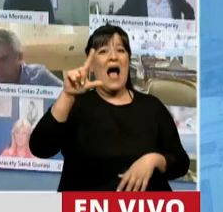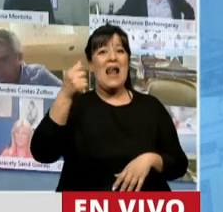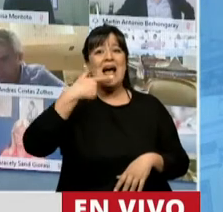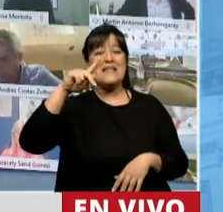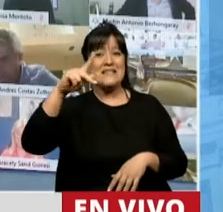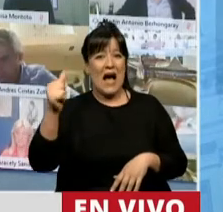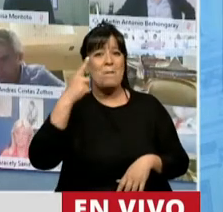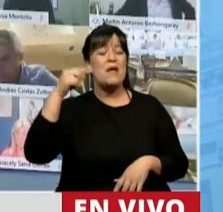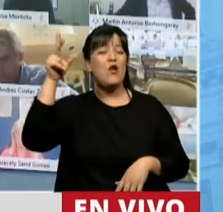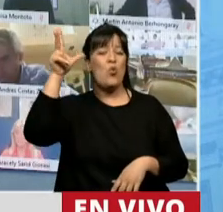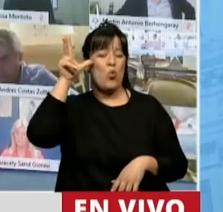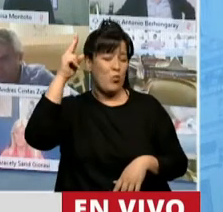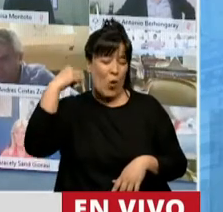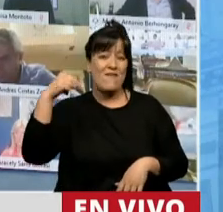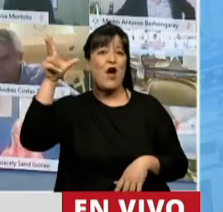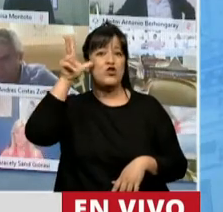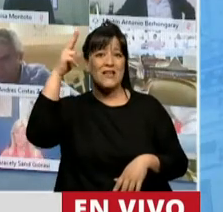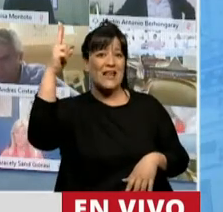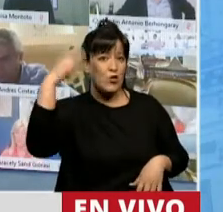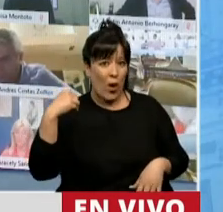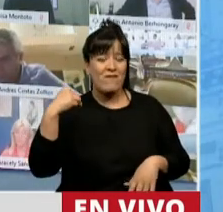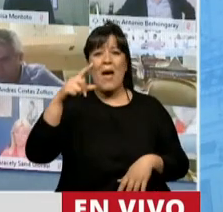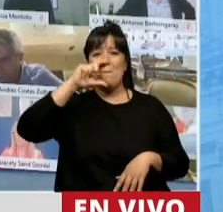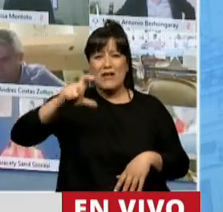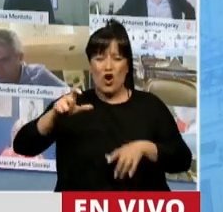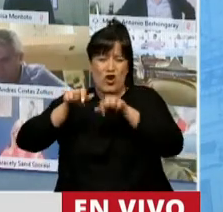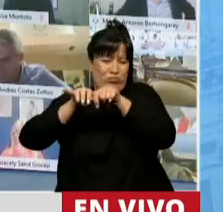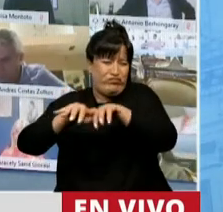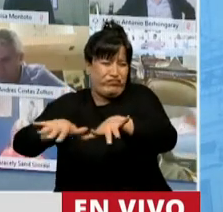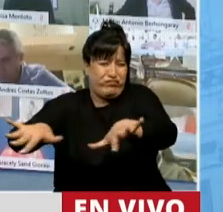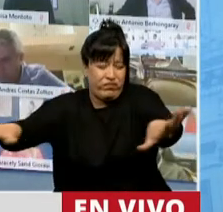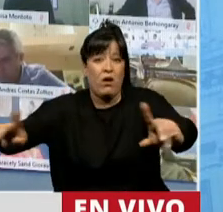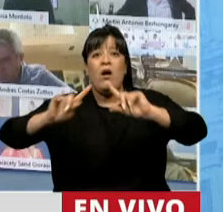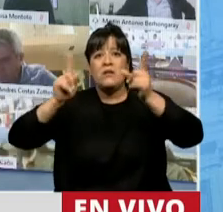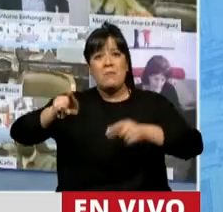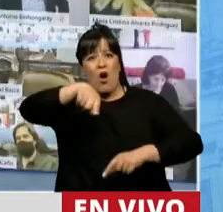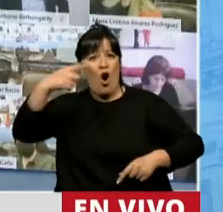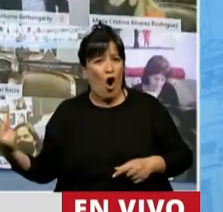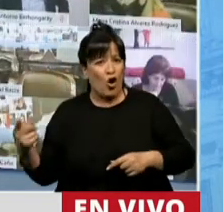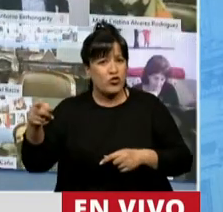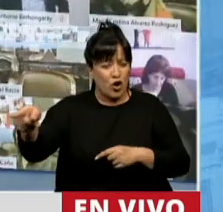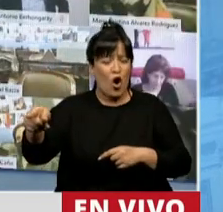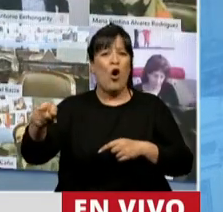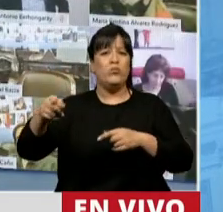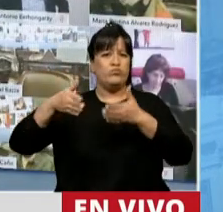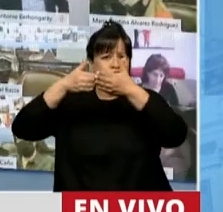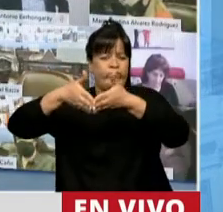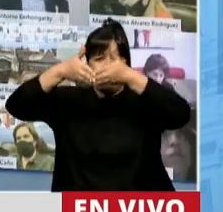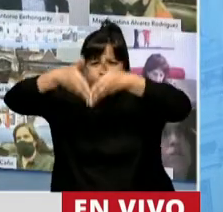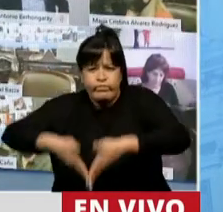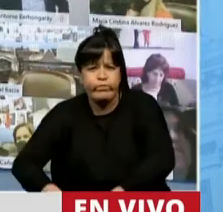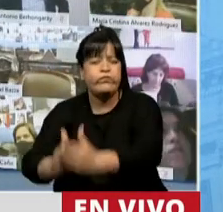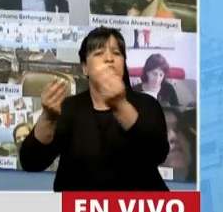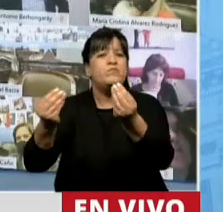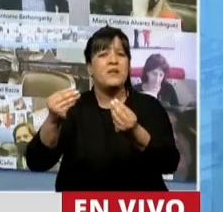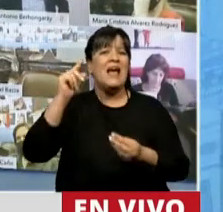1989, un terrible derrame de petróleo, el hundimiento del Prestige, un buque que se hundió en las costas